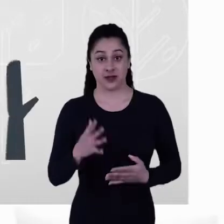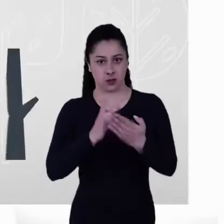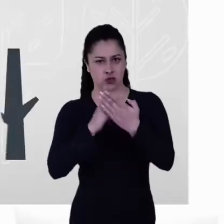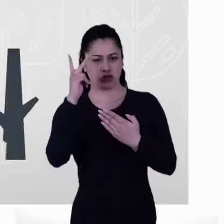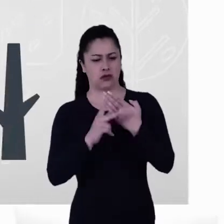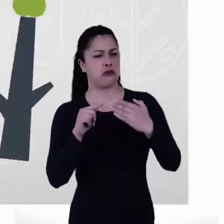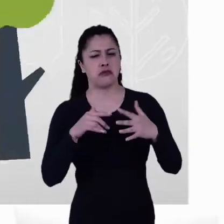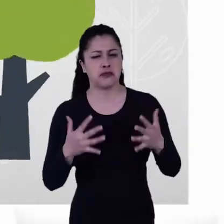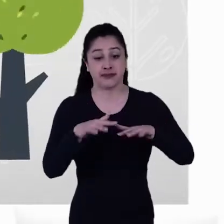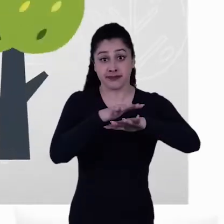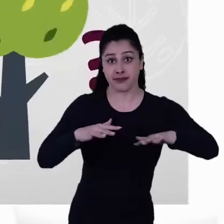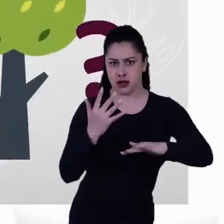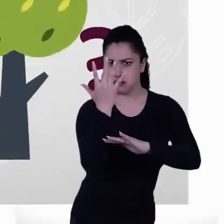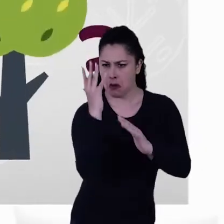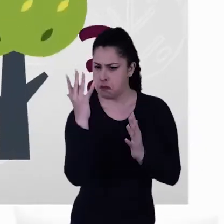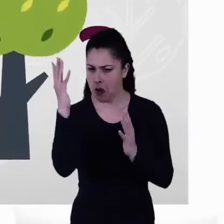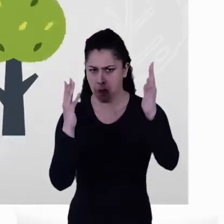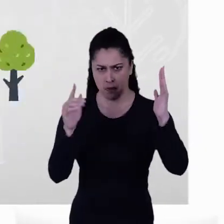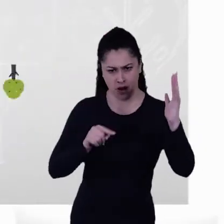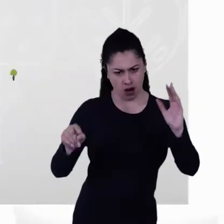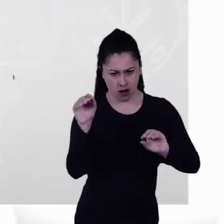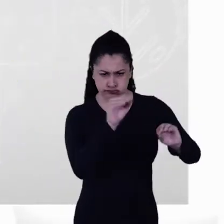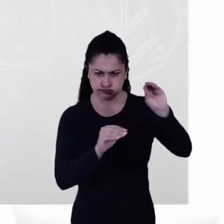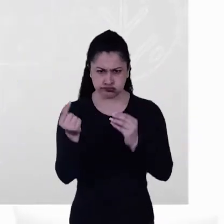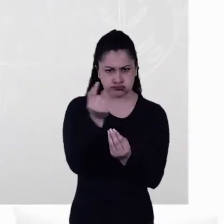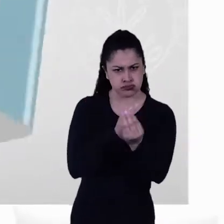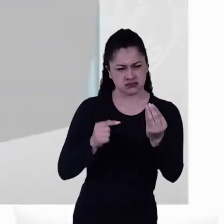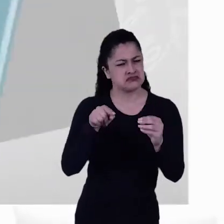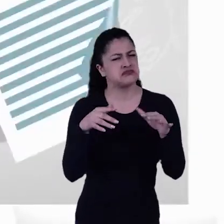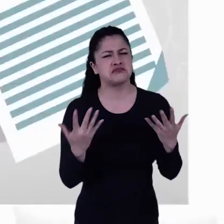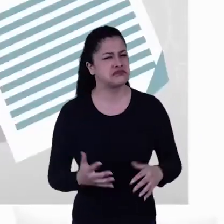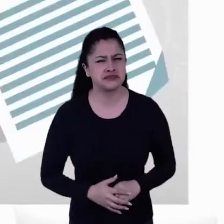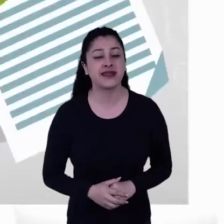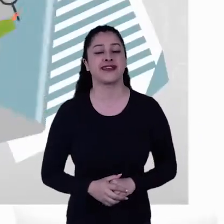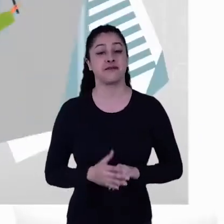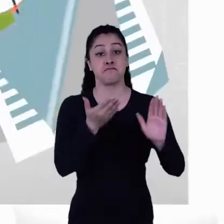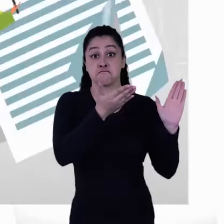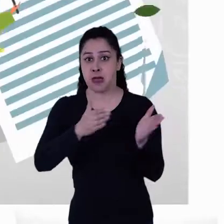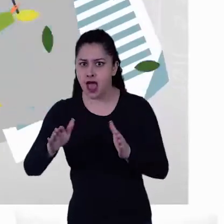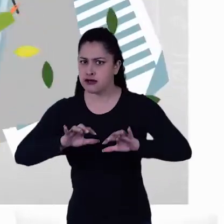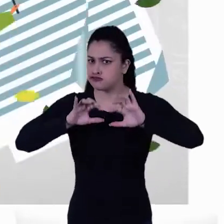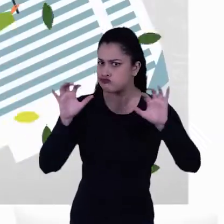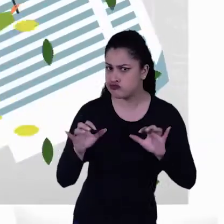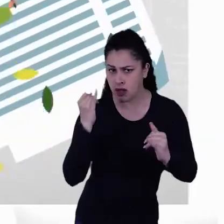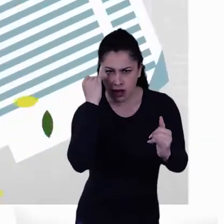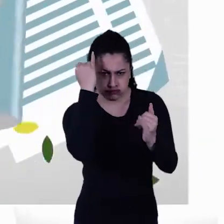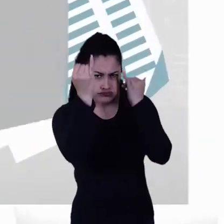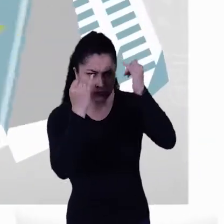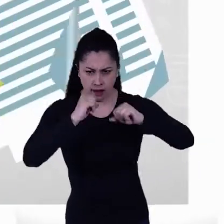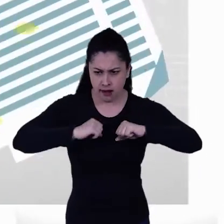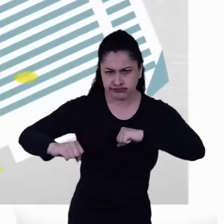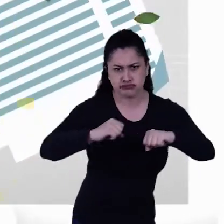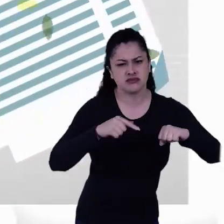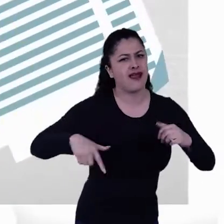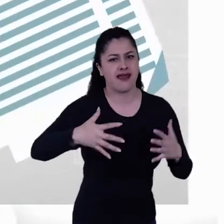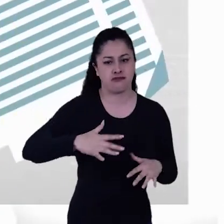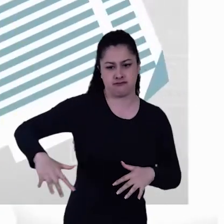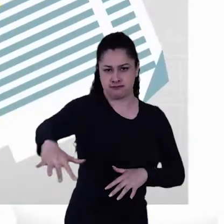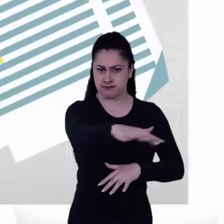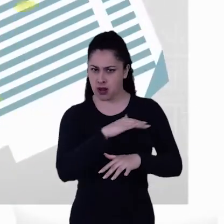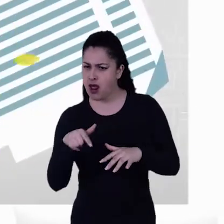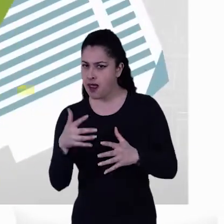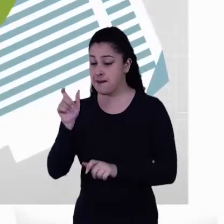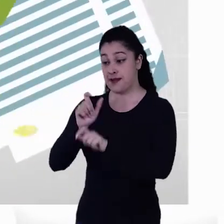¿Qué es el diseño paisajístico de un proyecto? Es la planificación, diseño y gestión del paisaje elaborado y revisado por